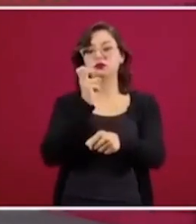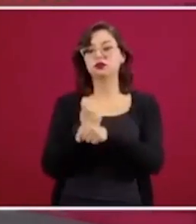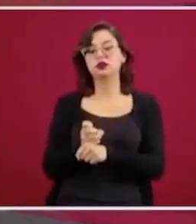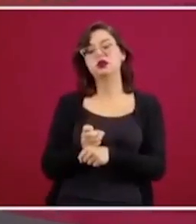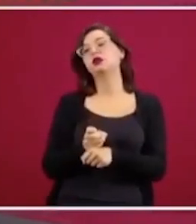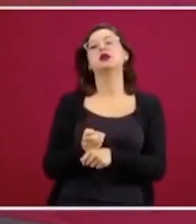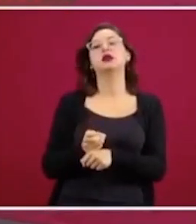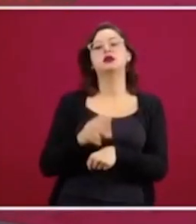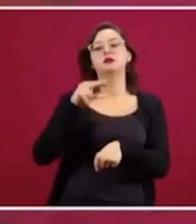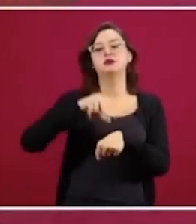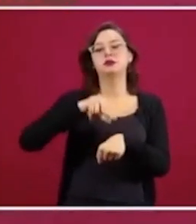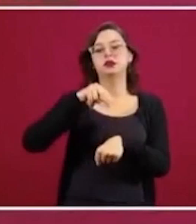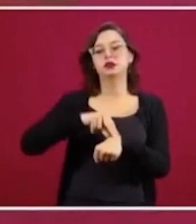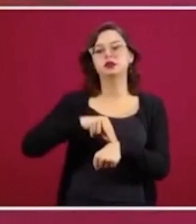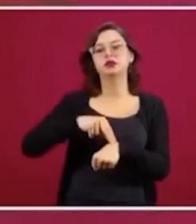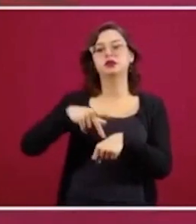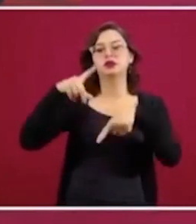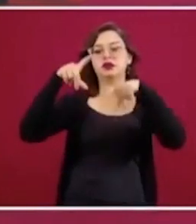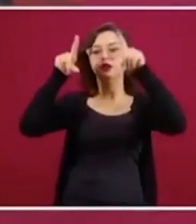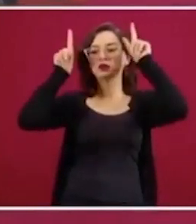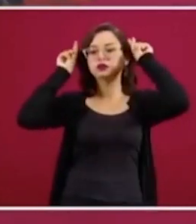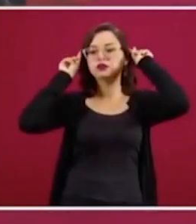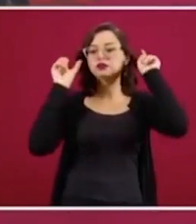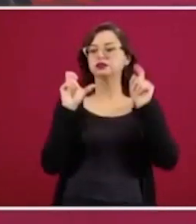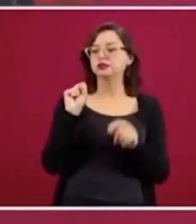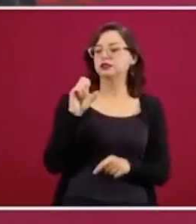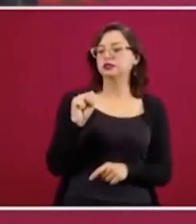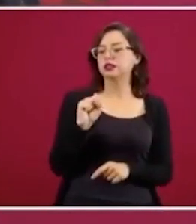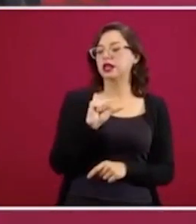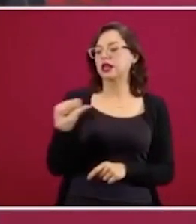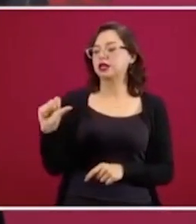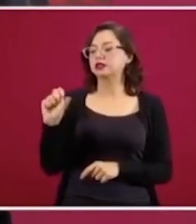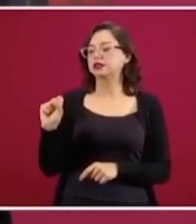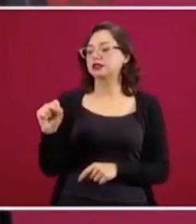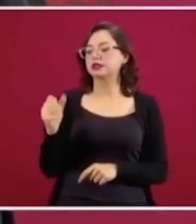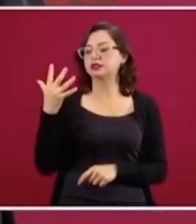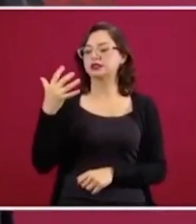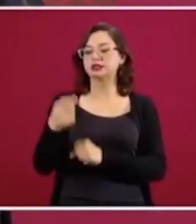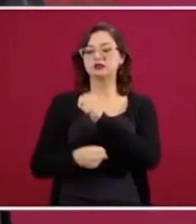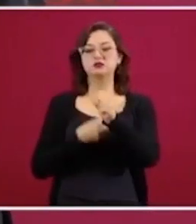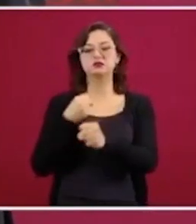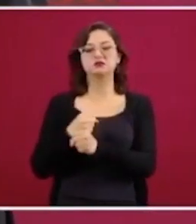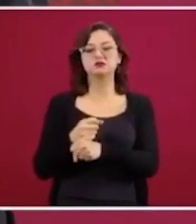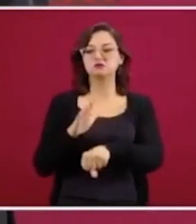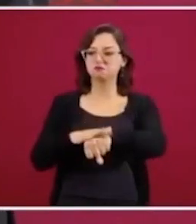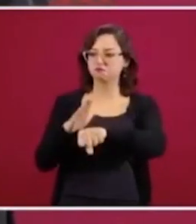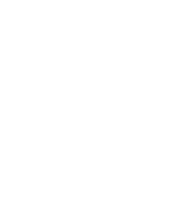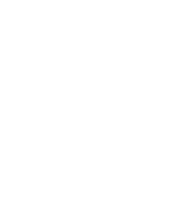enfermeras de 60 a 65 años y respondieron muy bien.